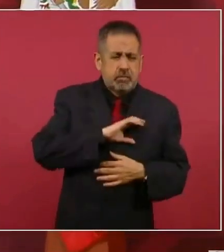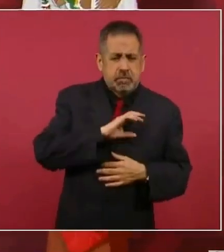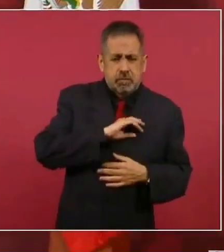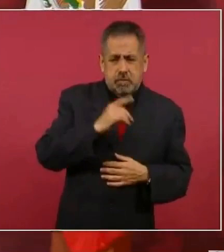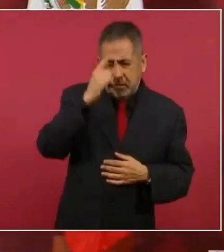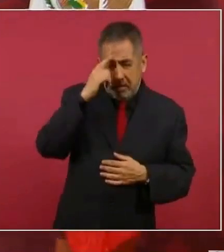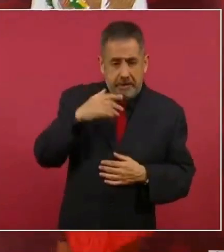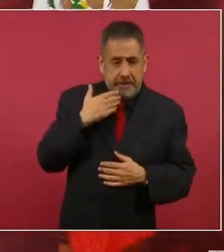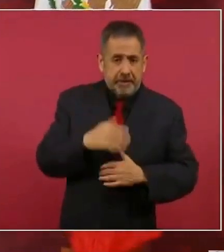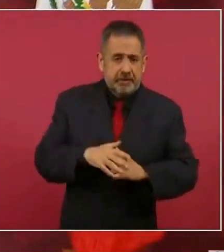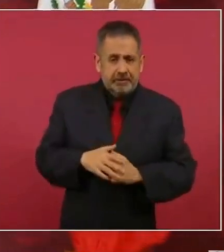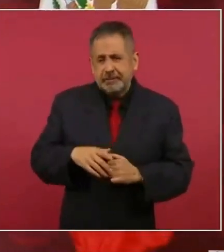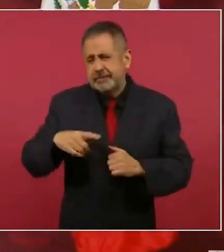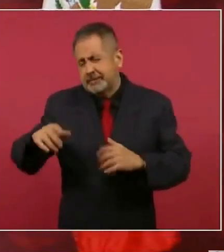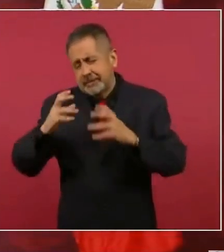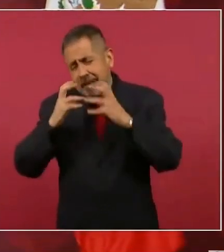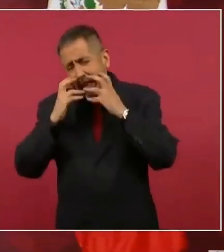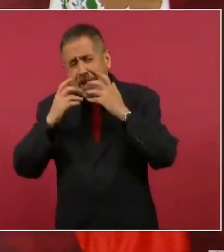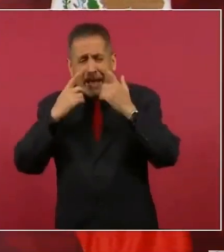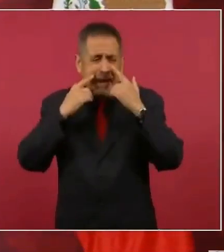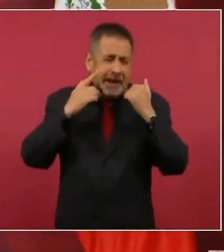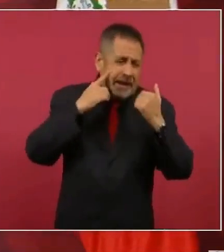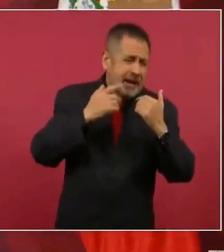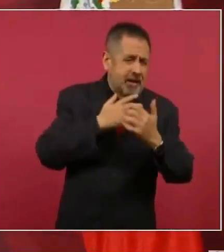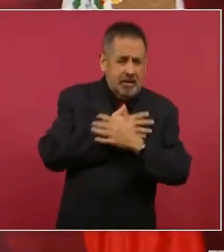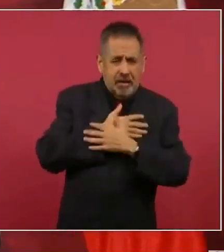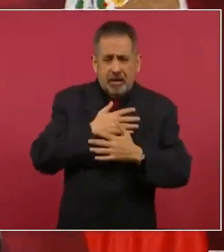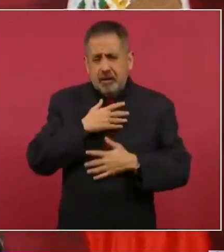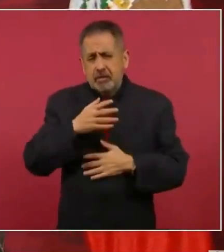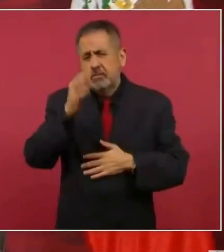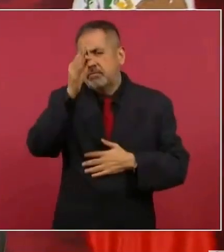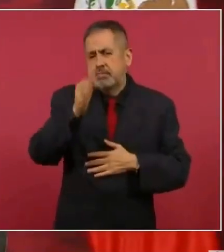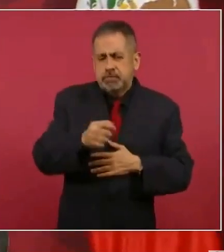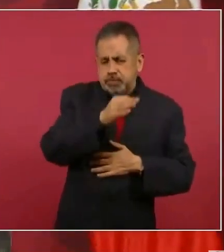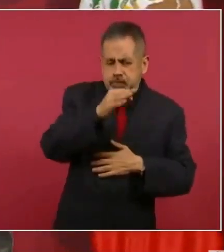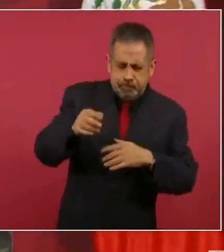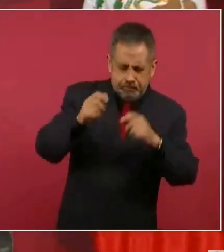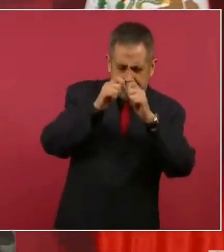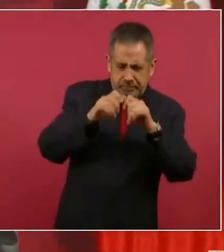besos, abrazos, bendiciones,